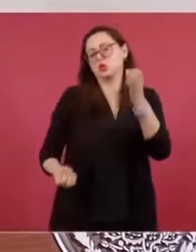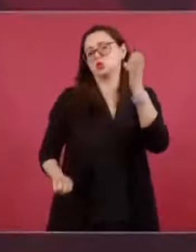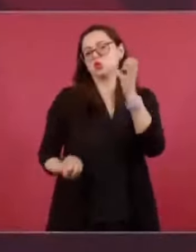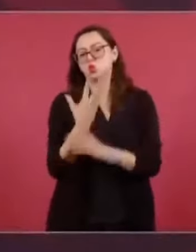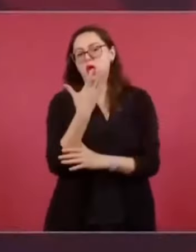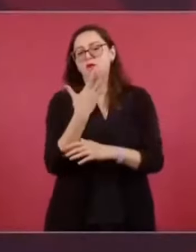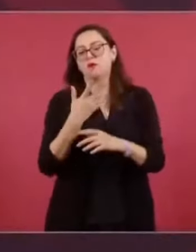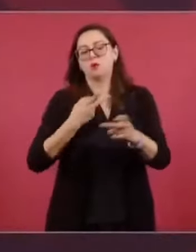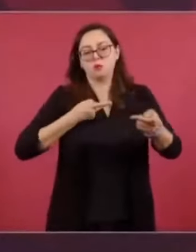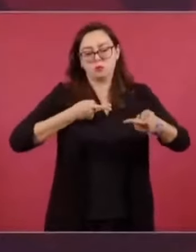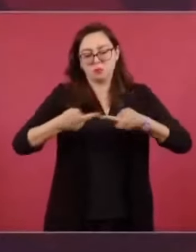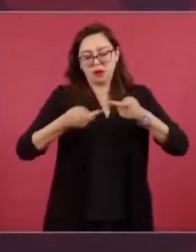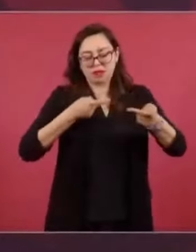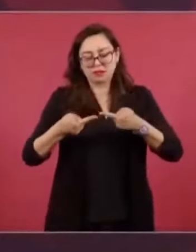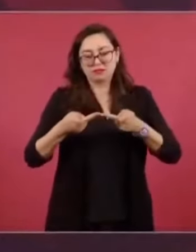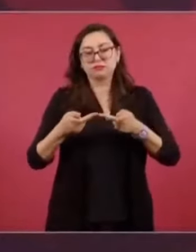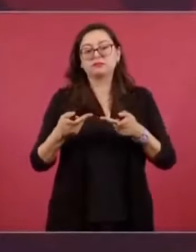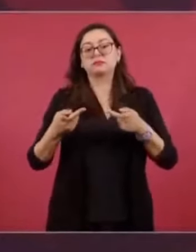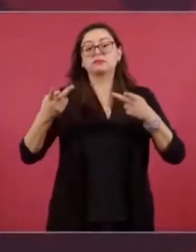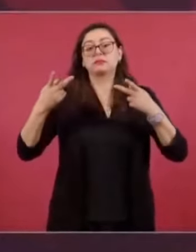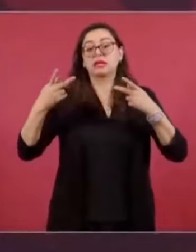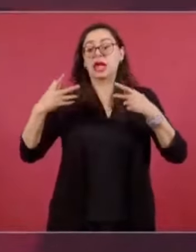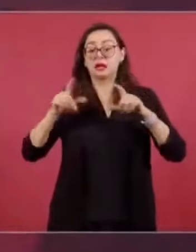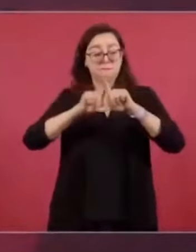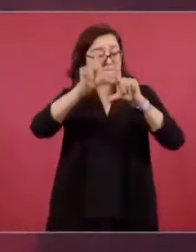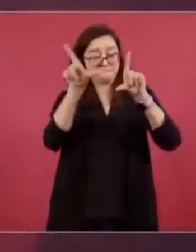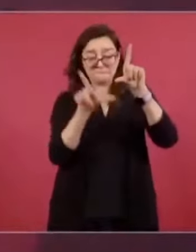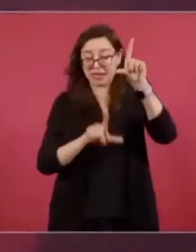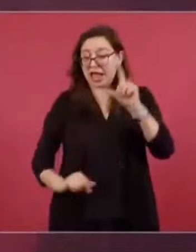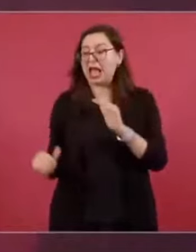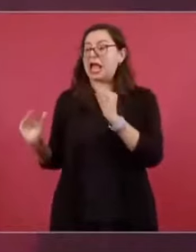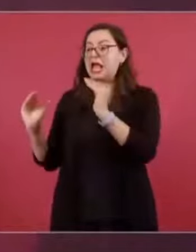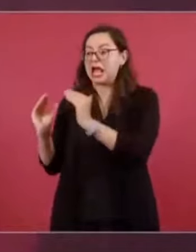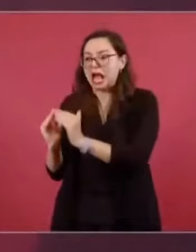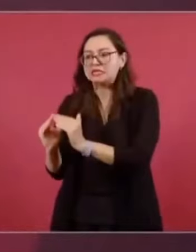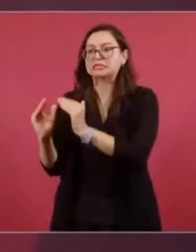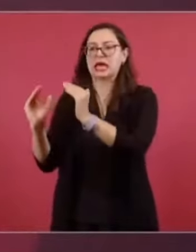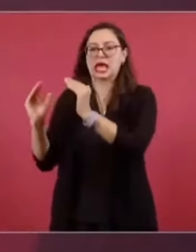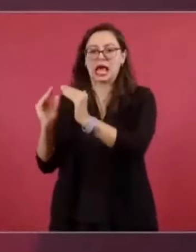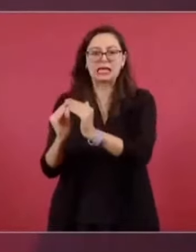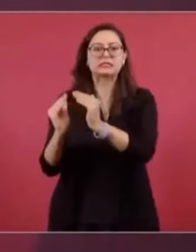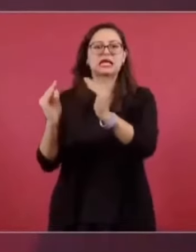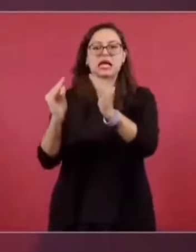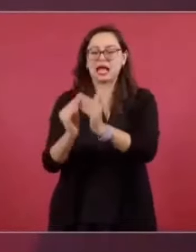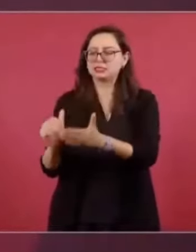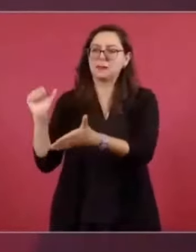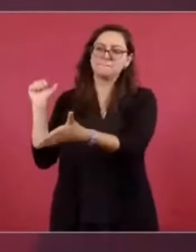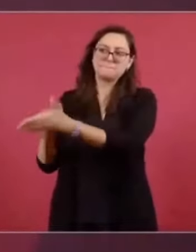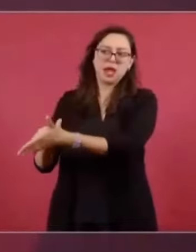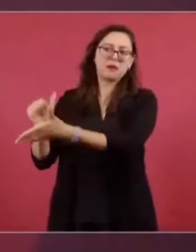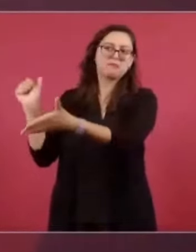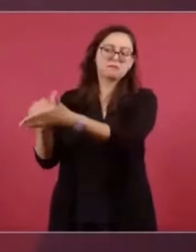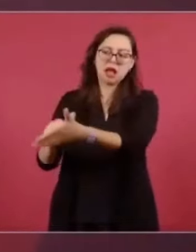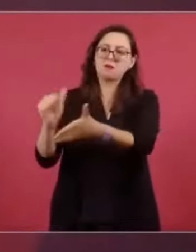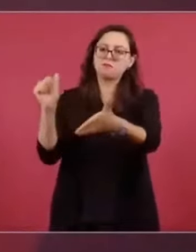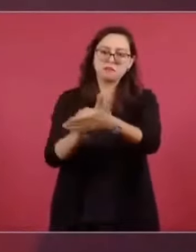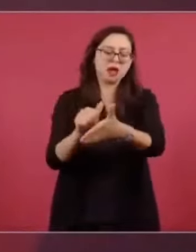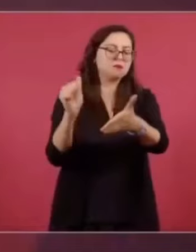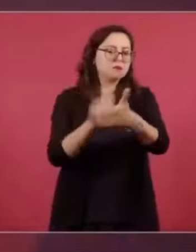casa por casa? Y se está avanzando y ya